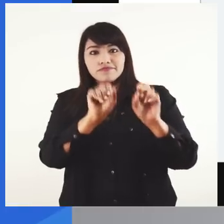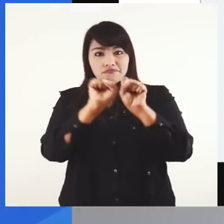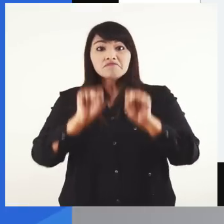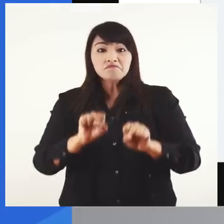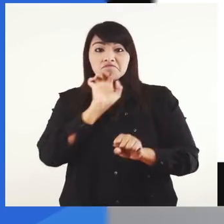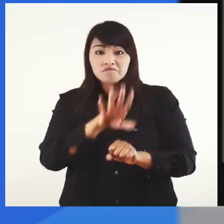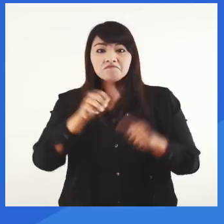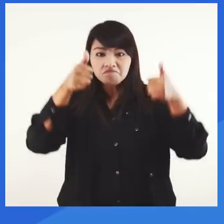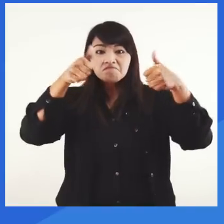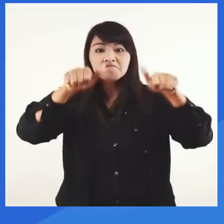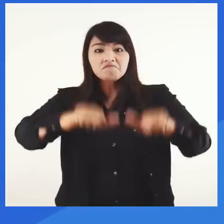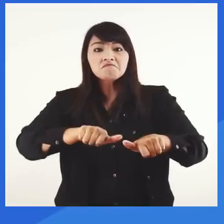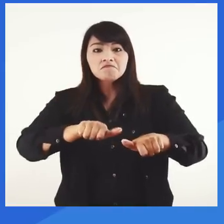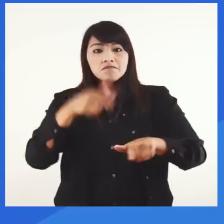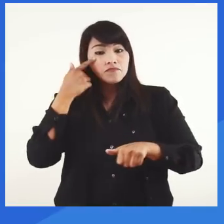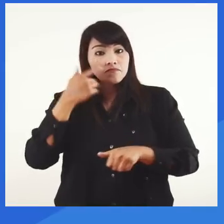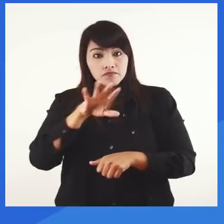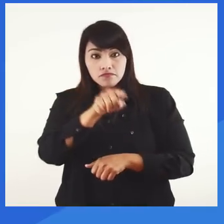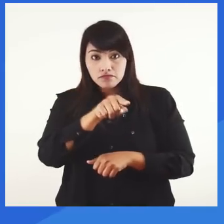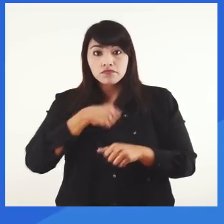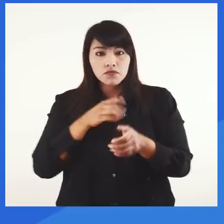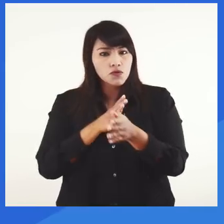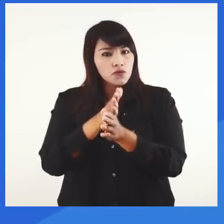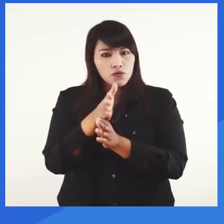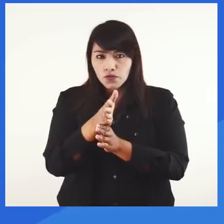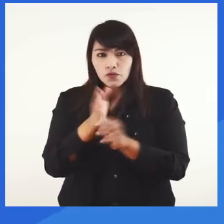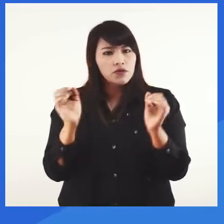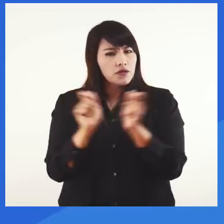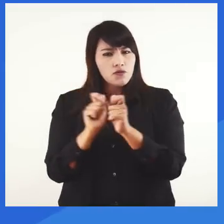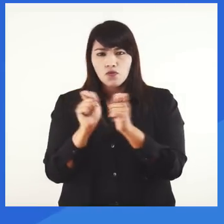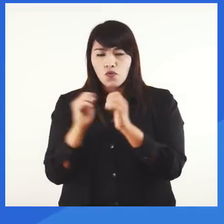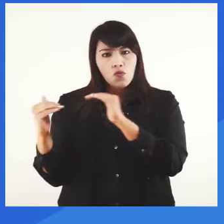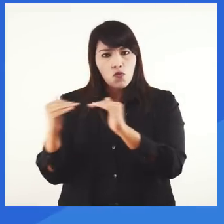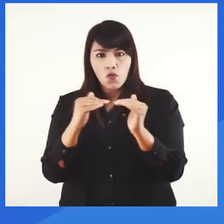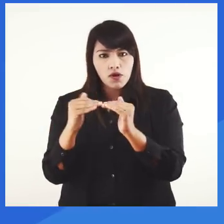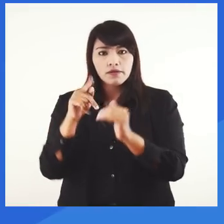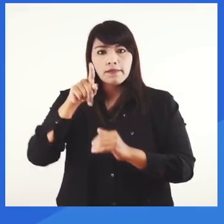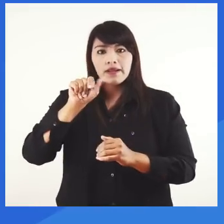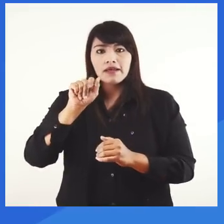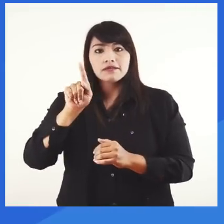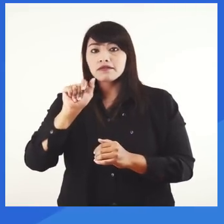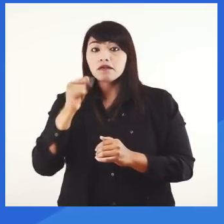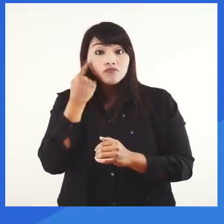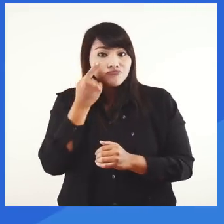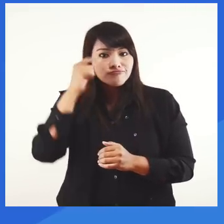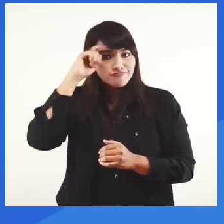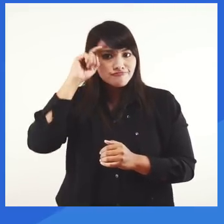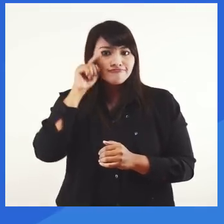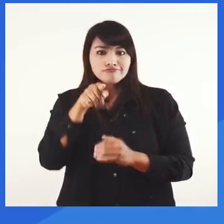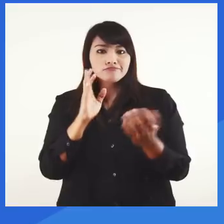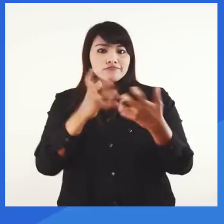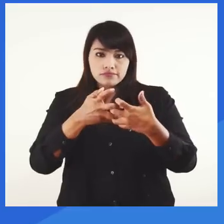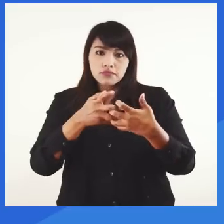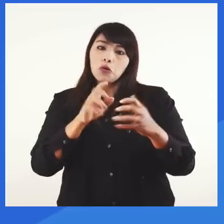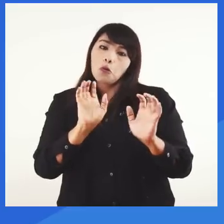te dirá, cumple, si tu preparación académica es exactamente igual a la solicitada por la plaza. De lo contrario,